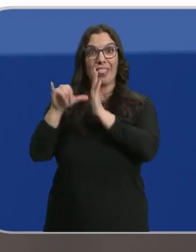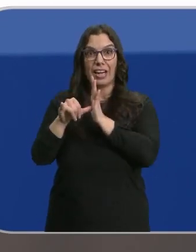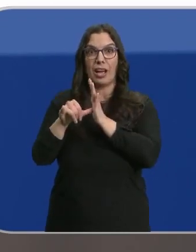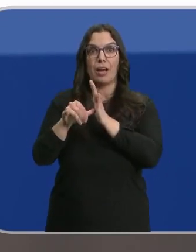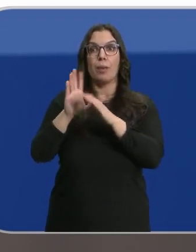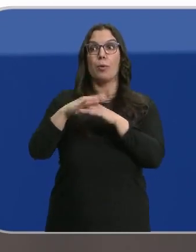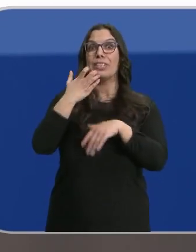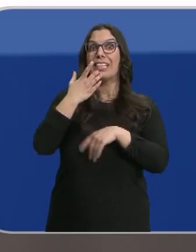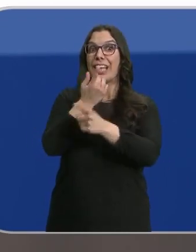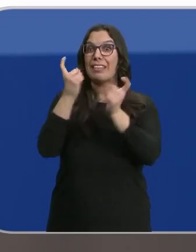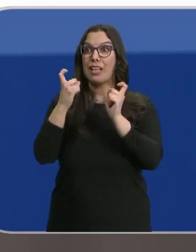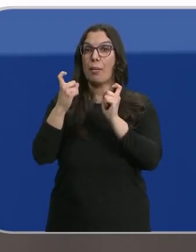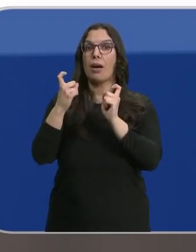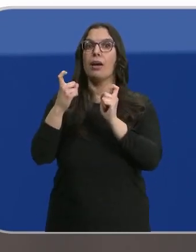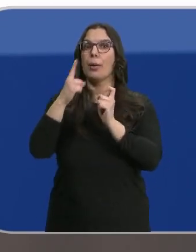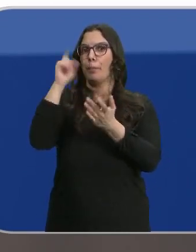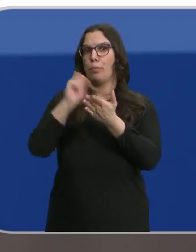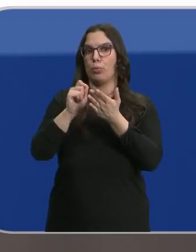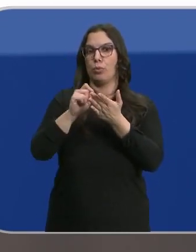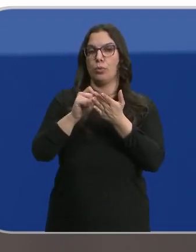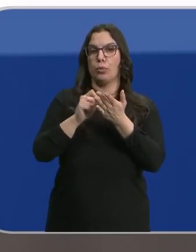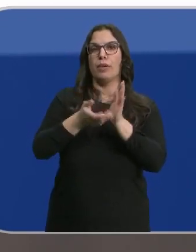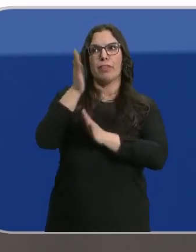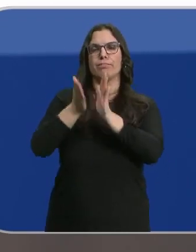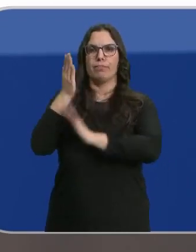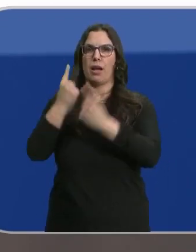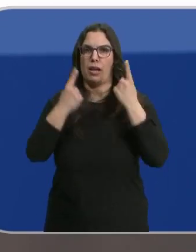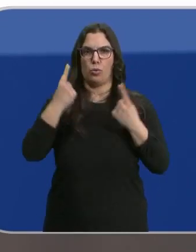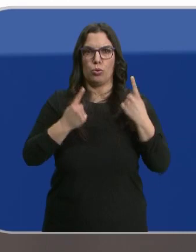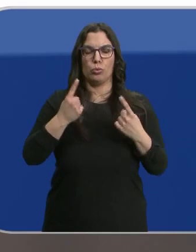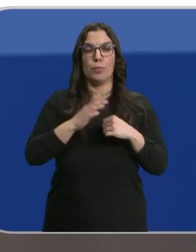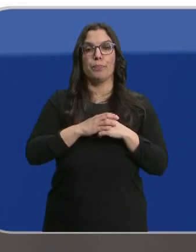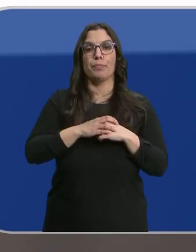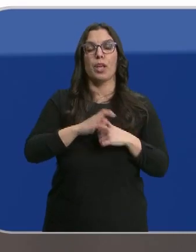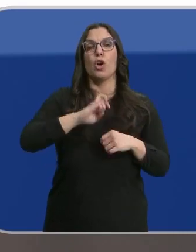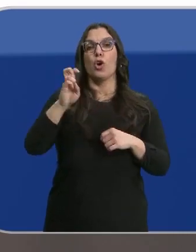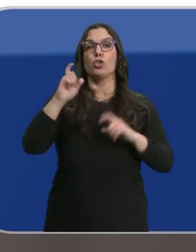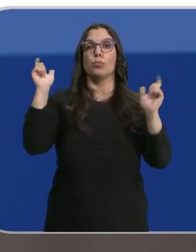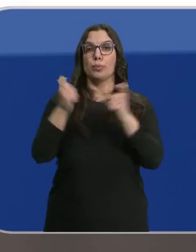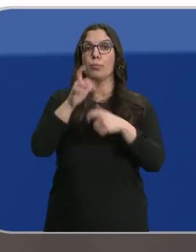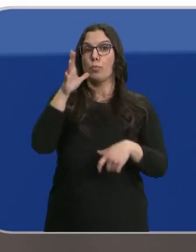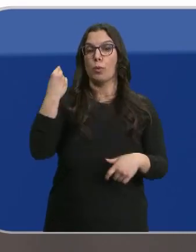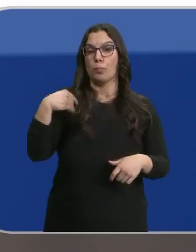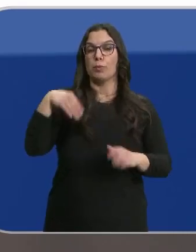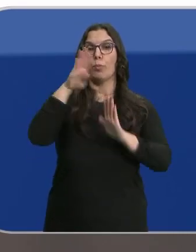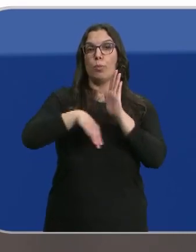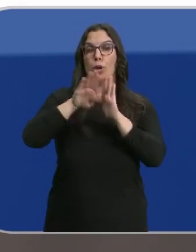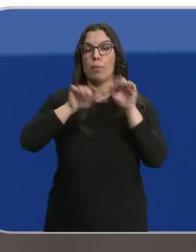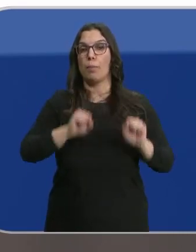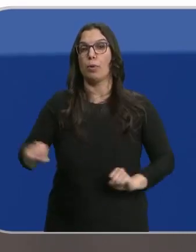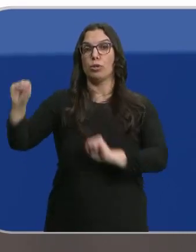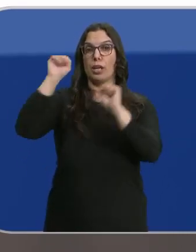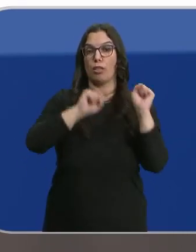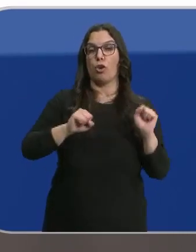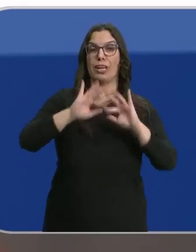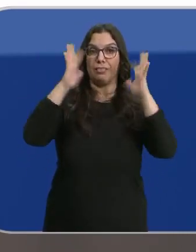lo necesitas en algún momento. No fueron muchos los que se marcharon, pero algunos se fueron. La otra reducción viene porque dentro del Programa de Protección Internacional,